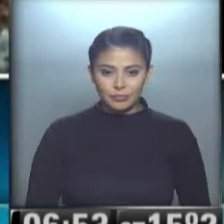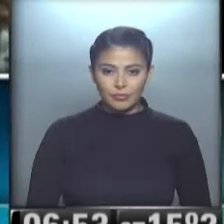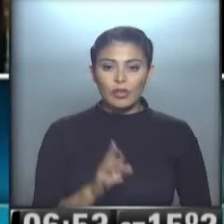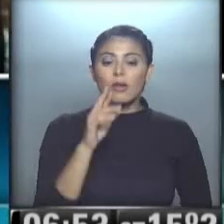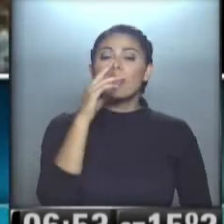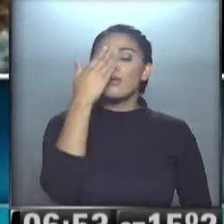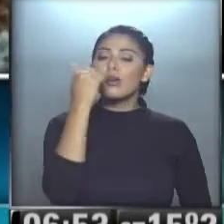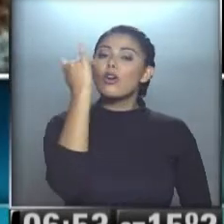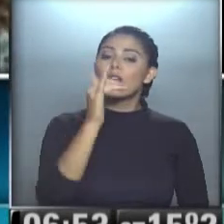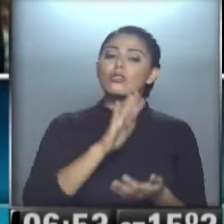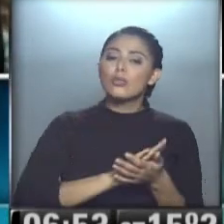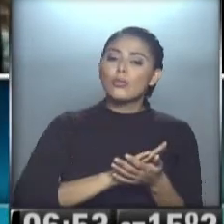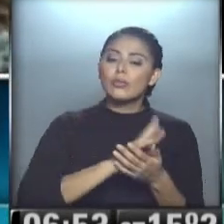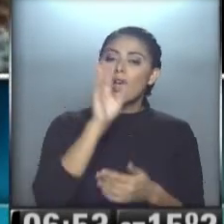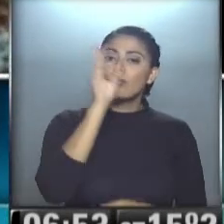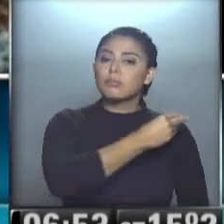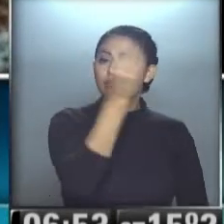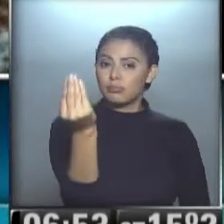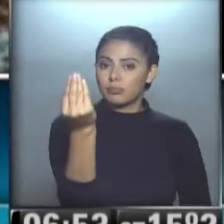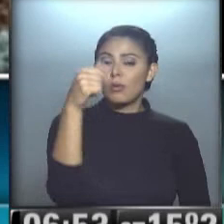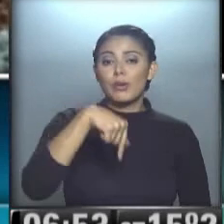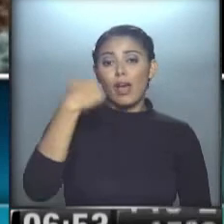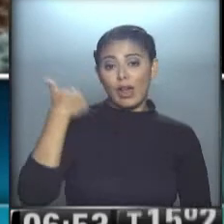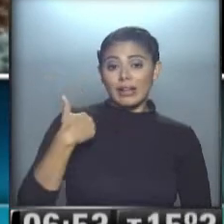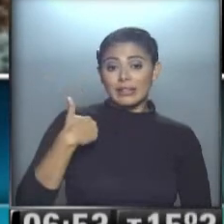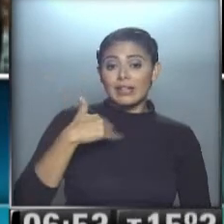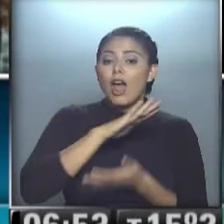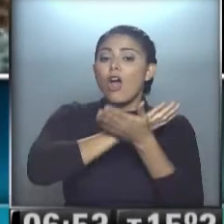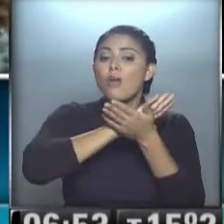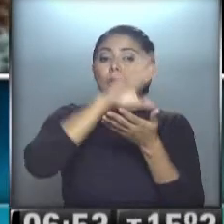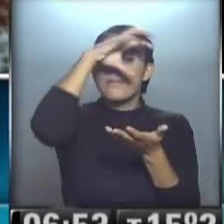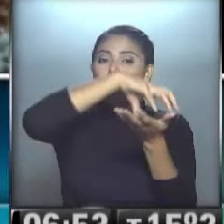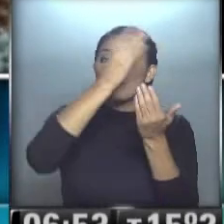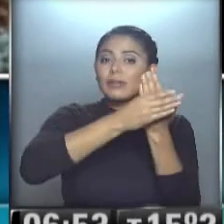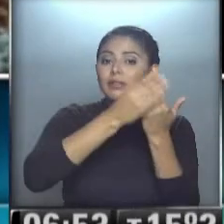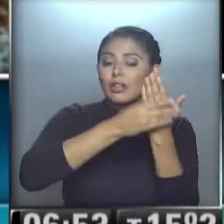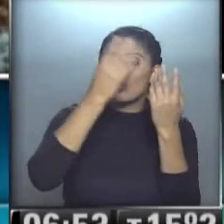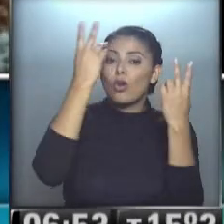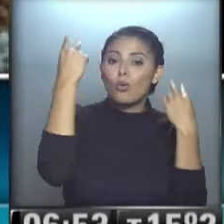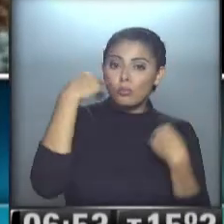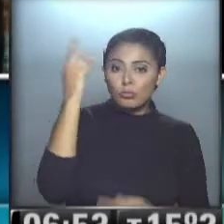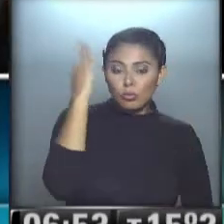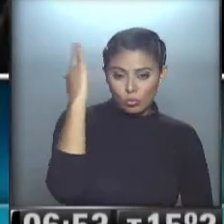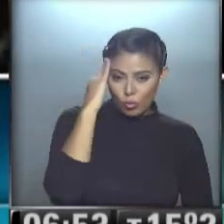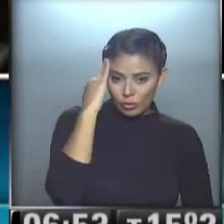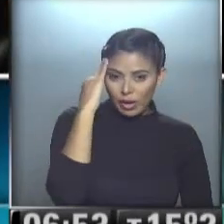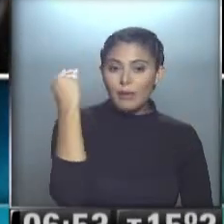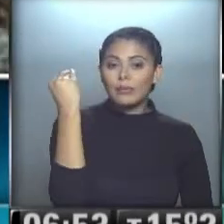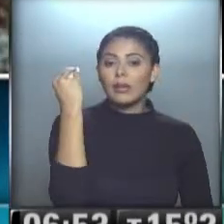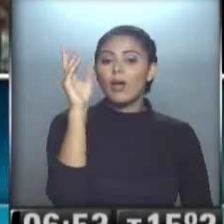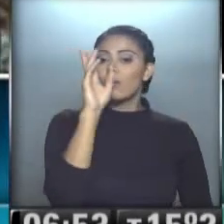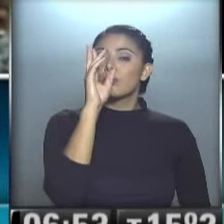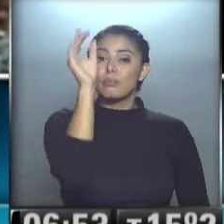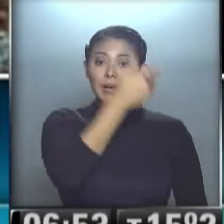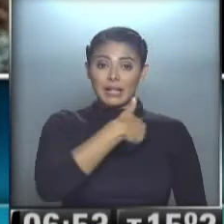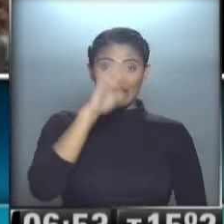Nadie, estaremos hablando de una designación porque a partir de ahora la República Argentina tiene Ministerio de Turismo, de Cultura. Fue designada la Presidenta